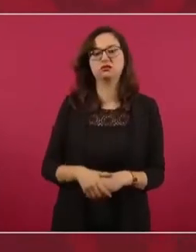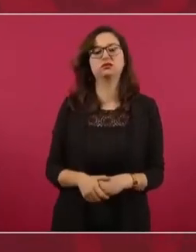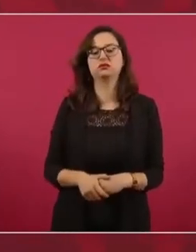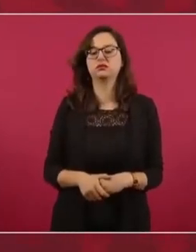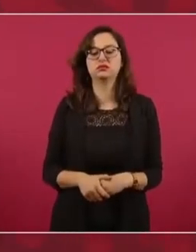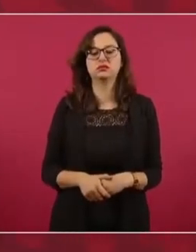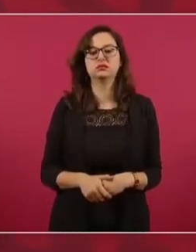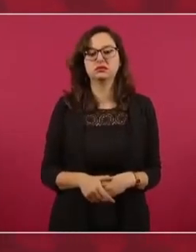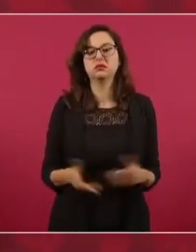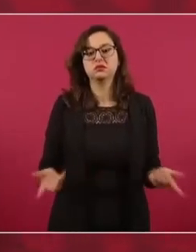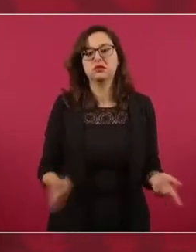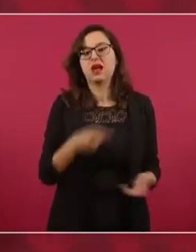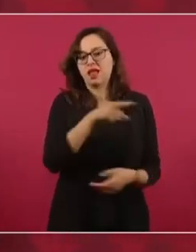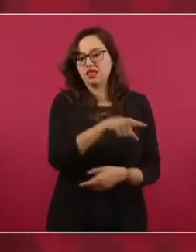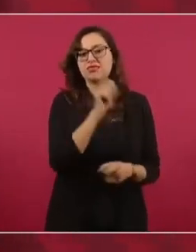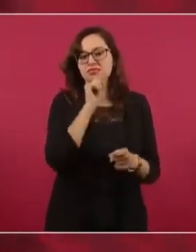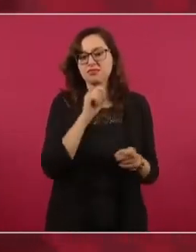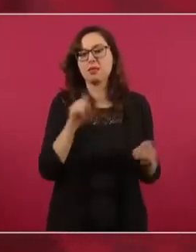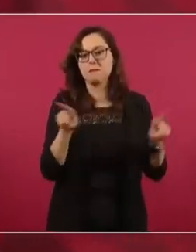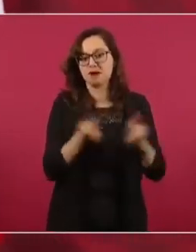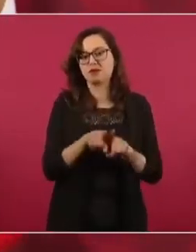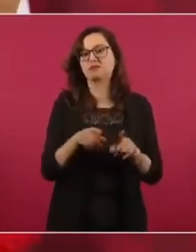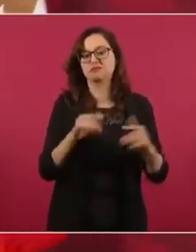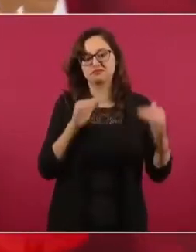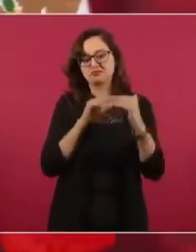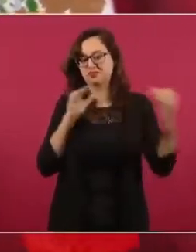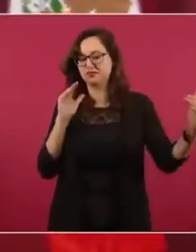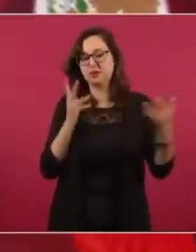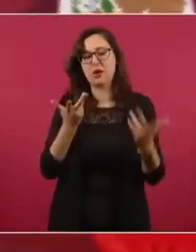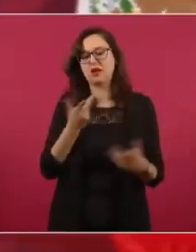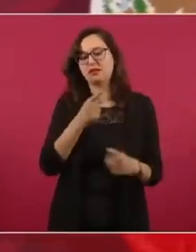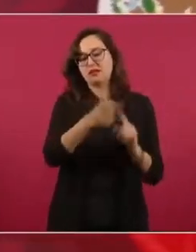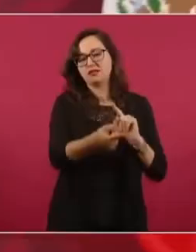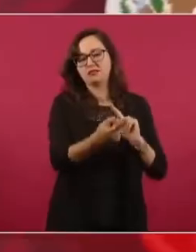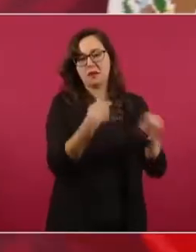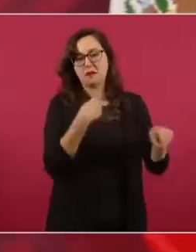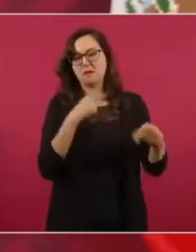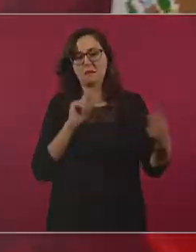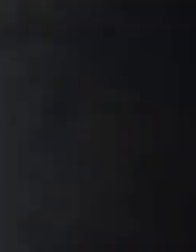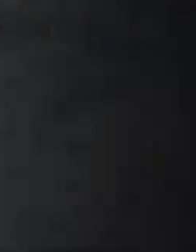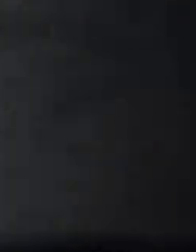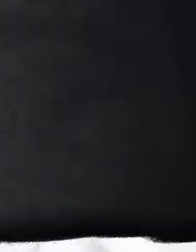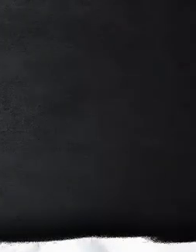Yo creo que también a él para ser parejos.